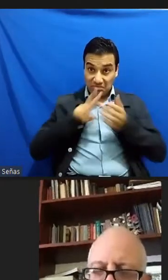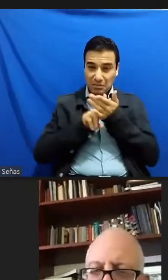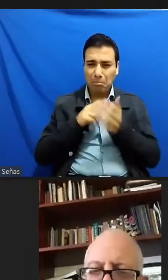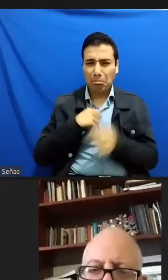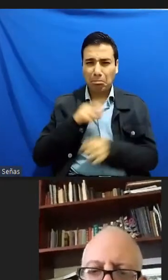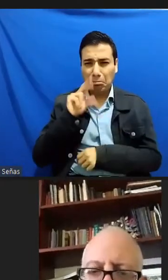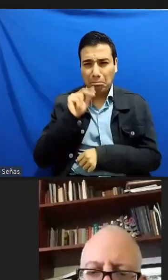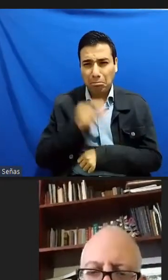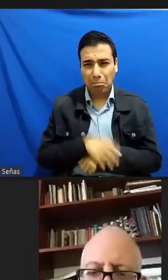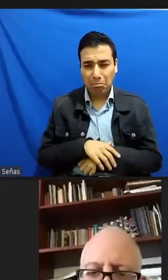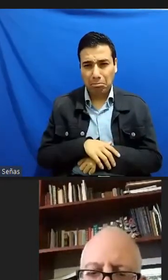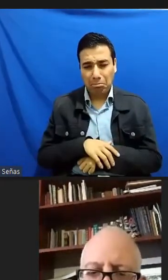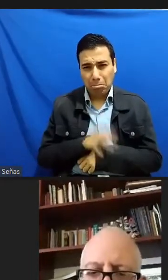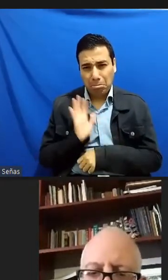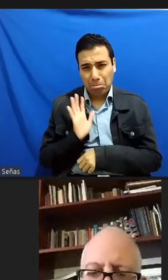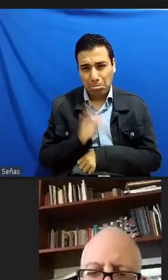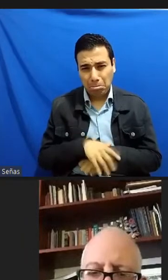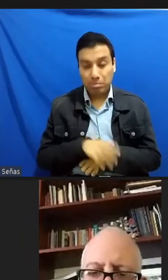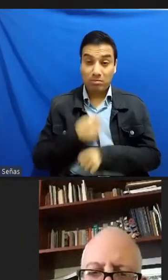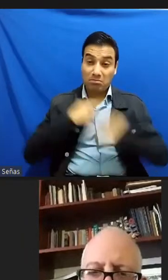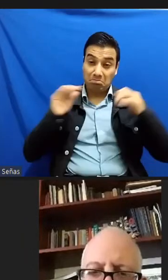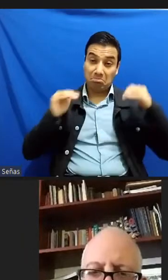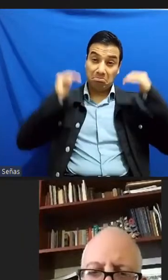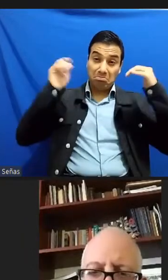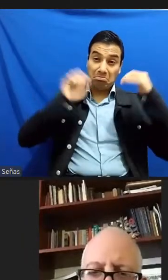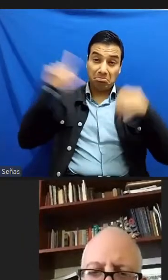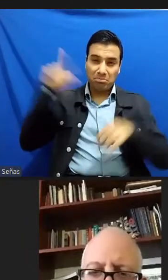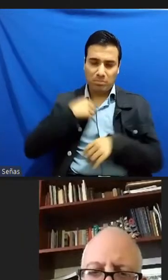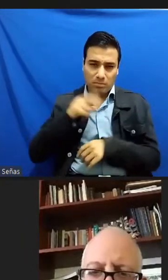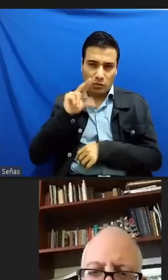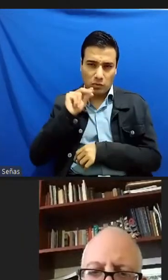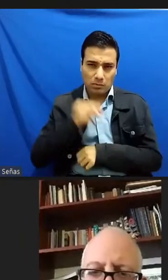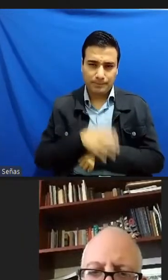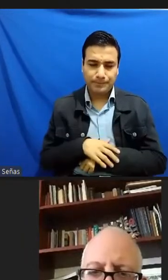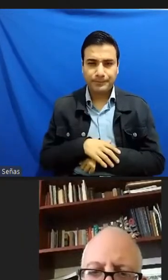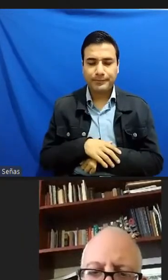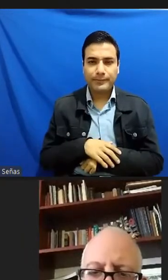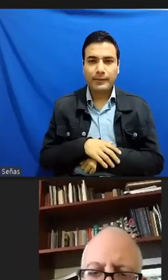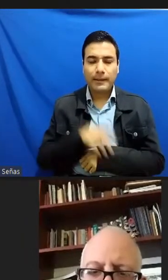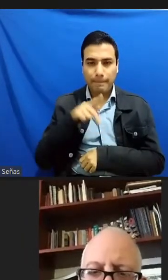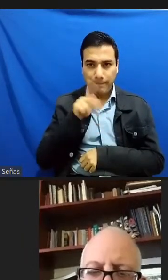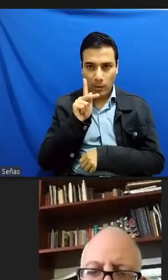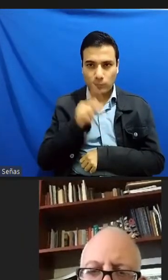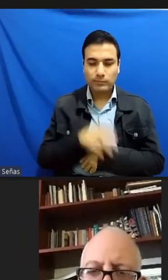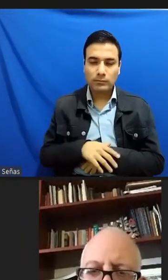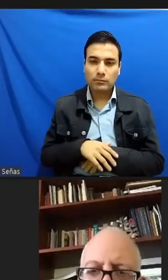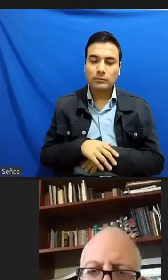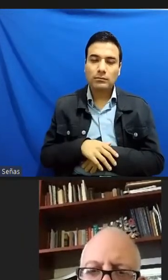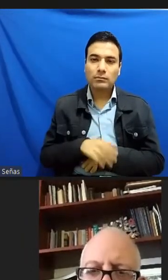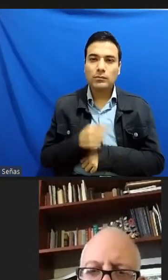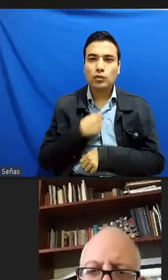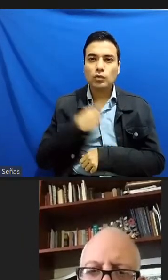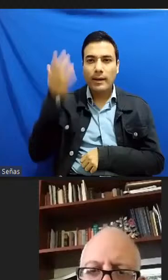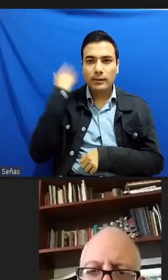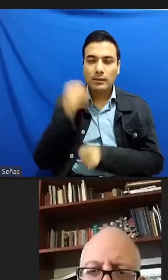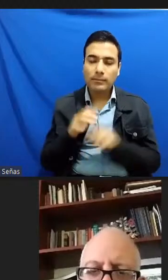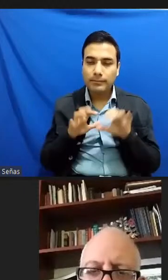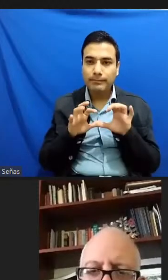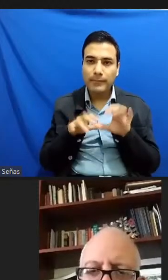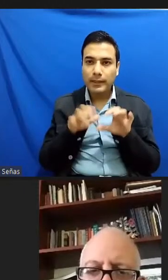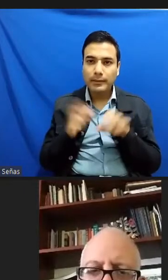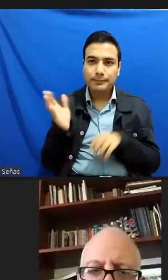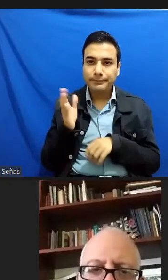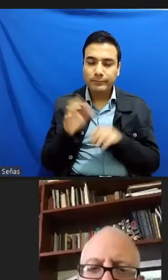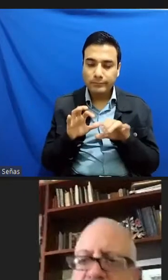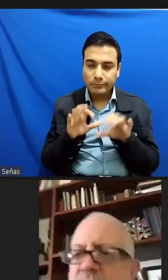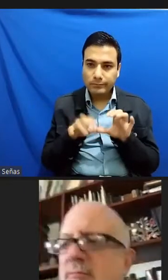como ahora tampoco mucho pero cuando vi hice una primera frase en una máquina de escribir y vi mi letra